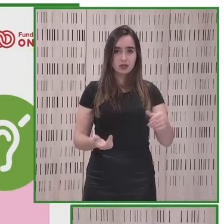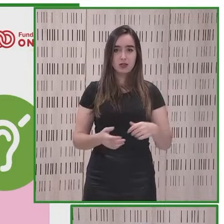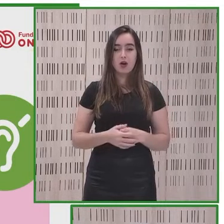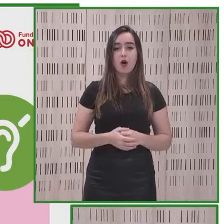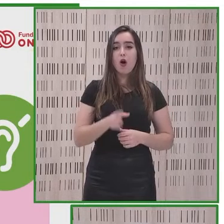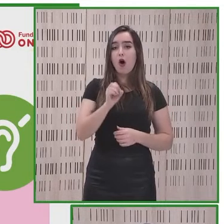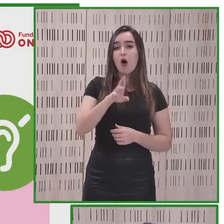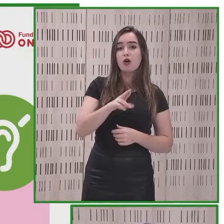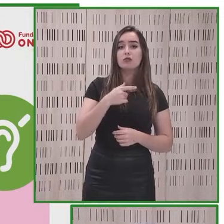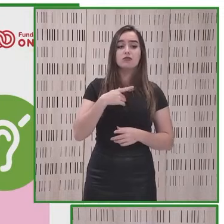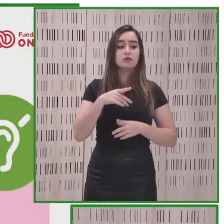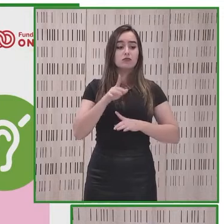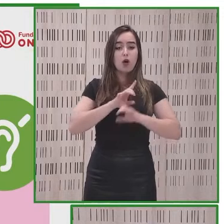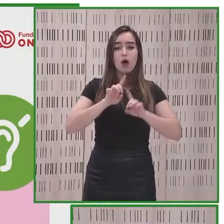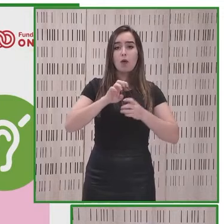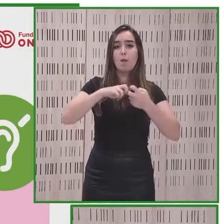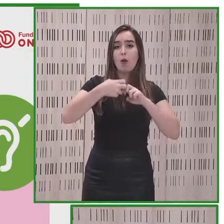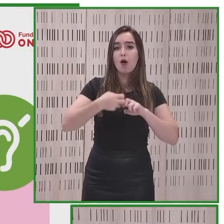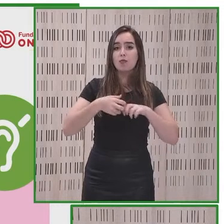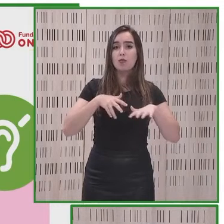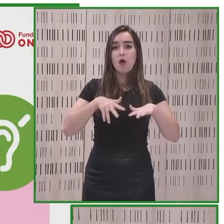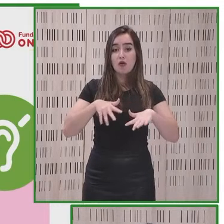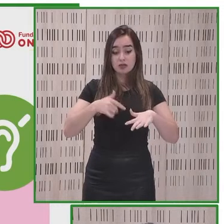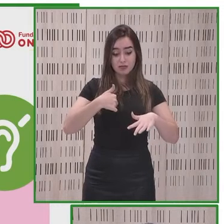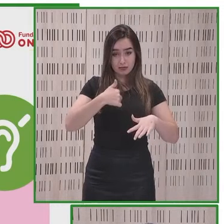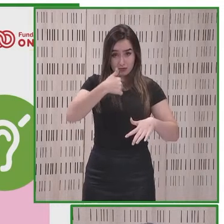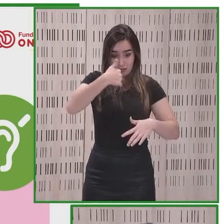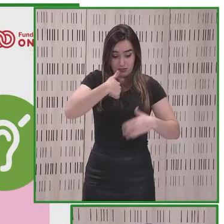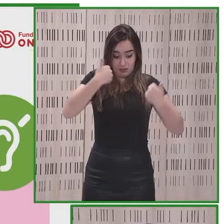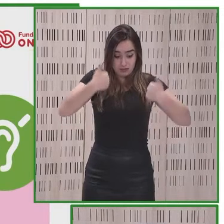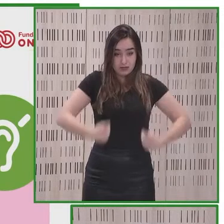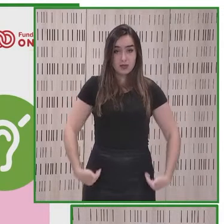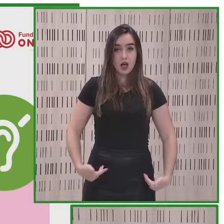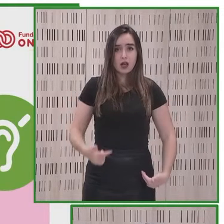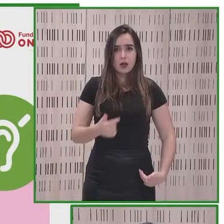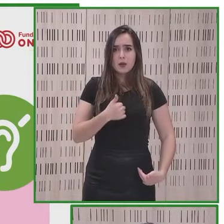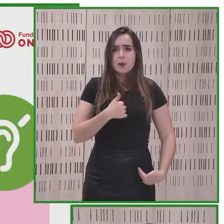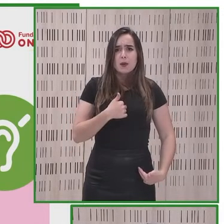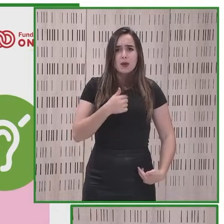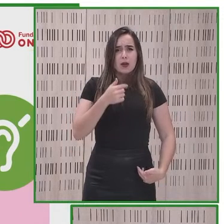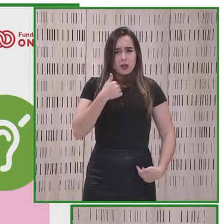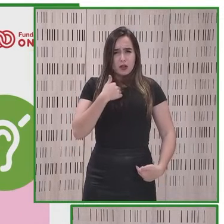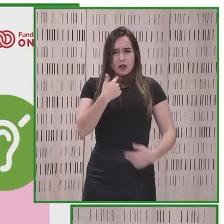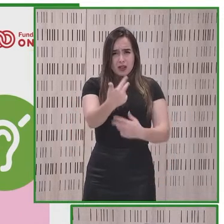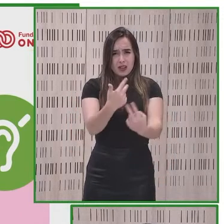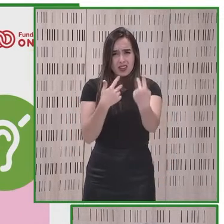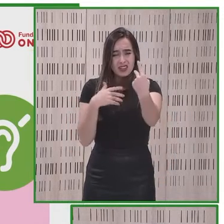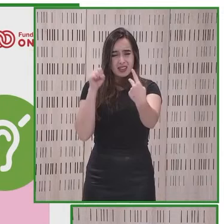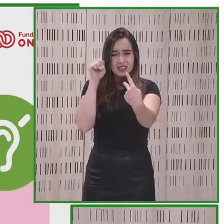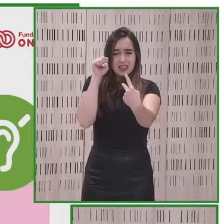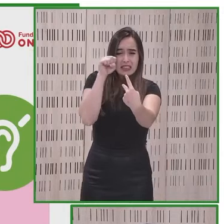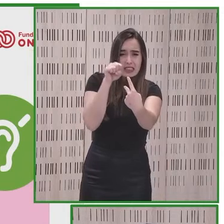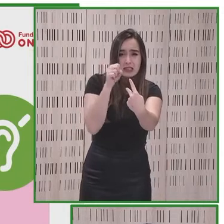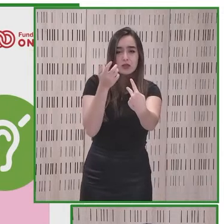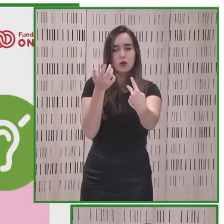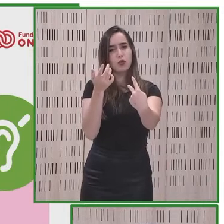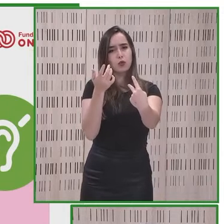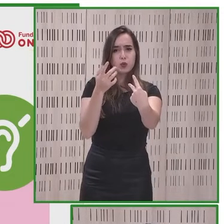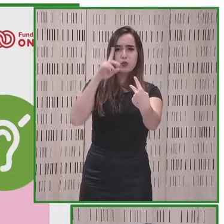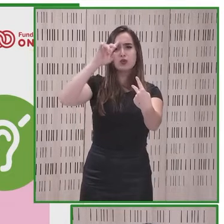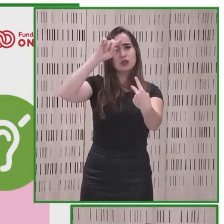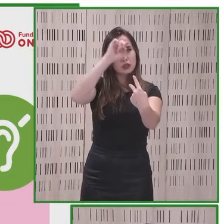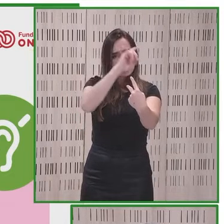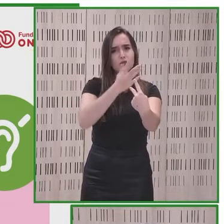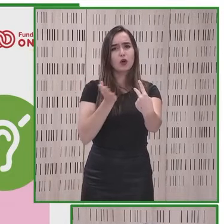tienes problemas de movilidad como en mi caso me resulta francamente complejo poderme acercar para acercar mi cara al